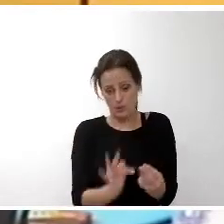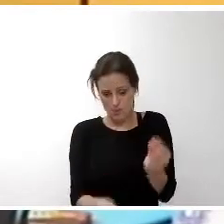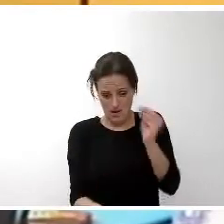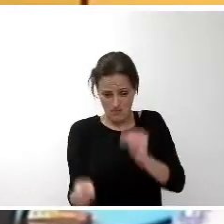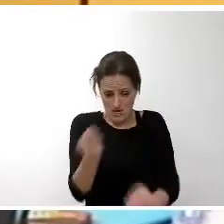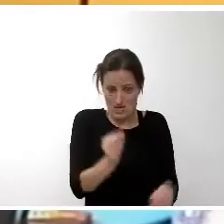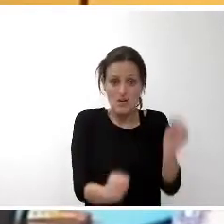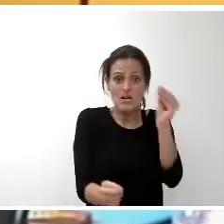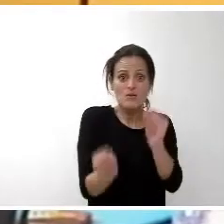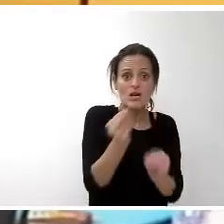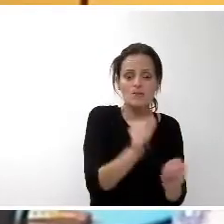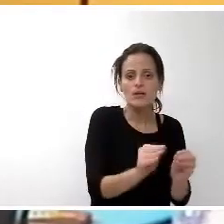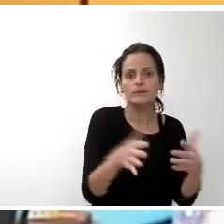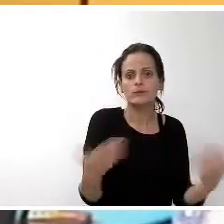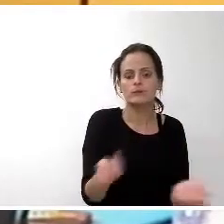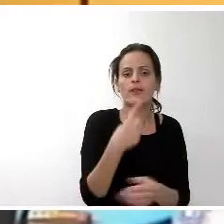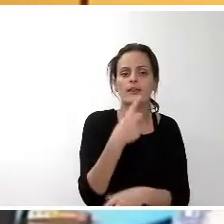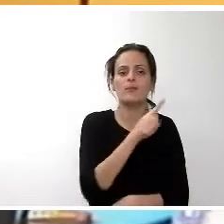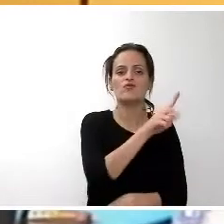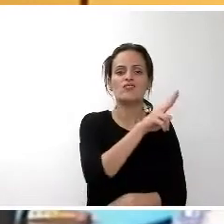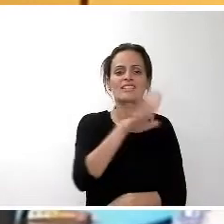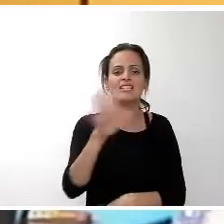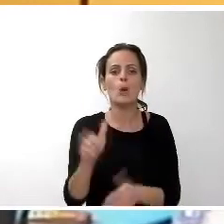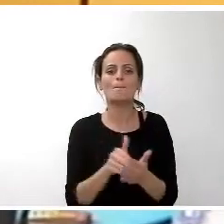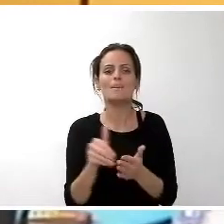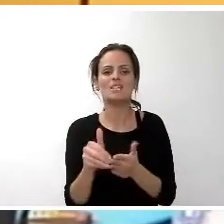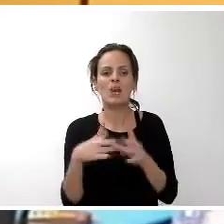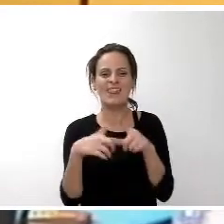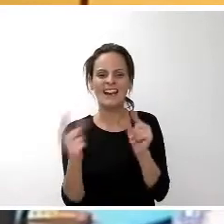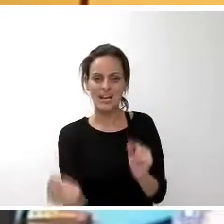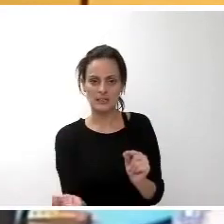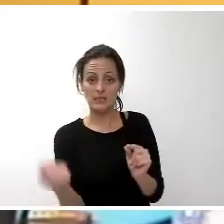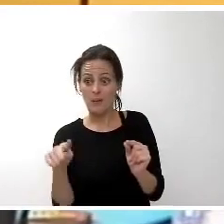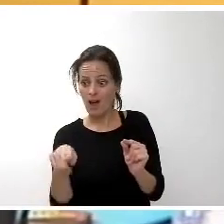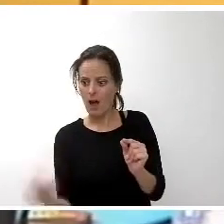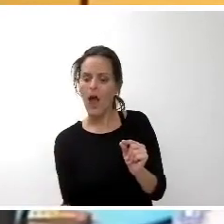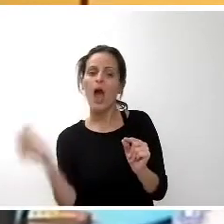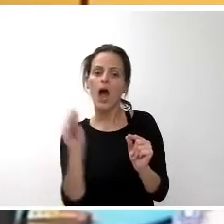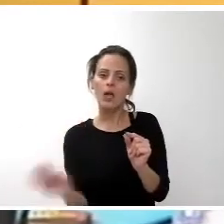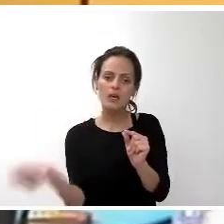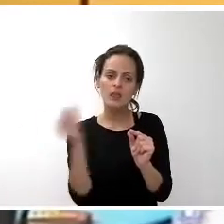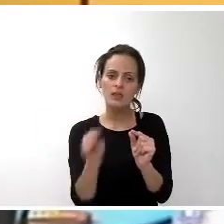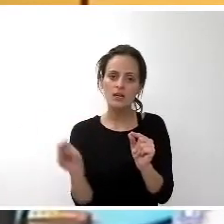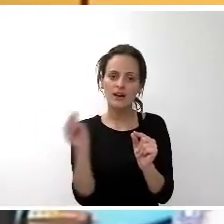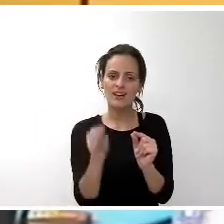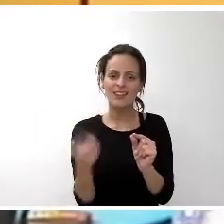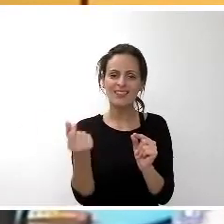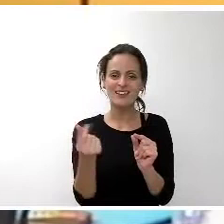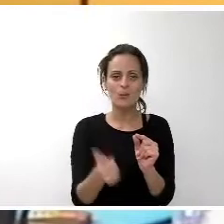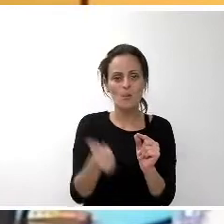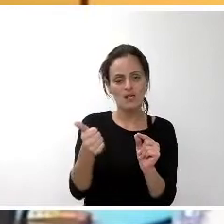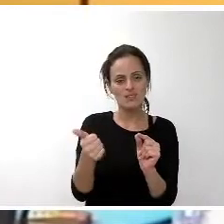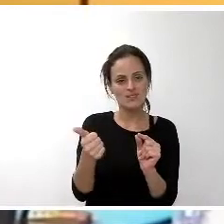que a los 125 millones de euros del IAS hay que añadir mucho dinero derivado